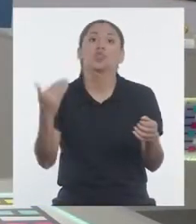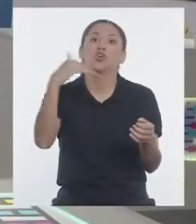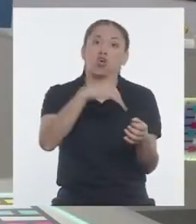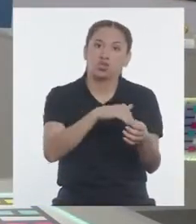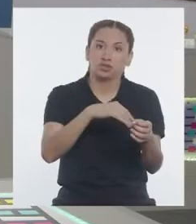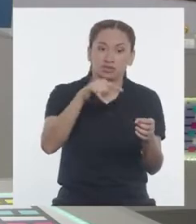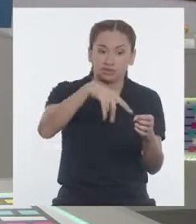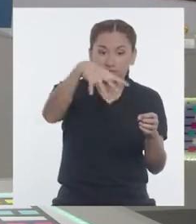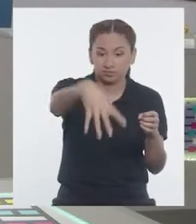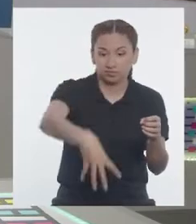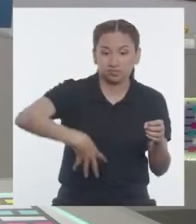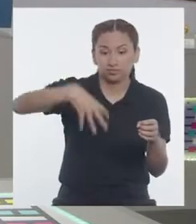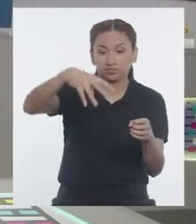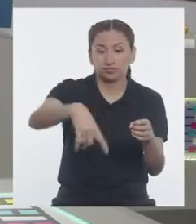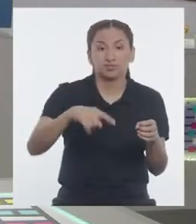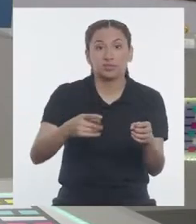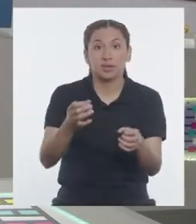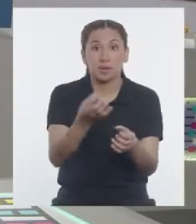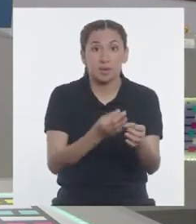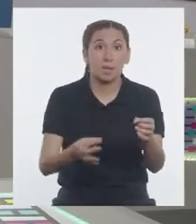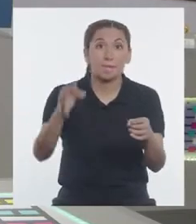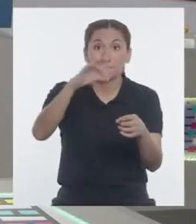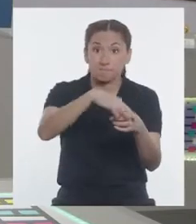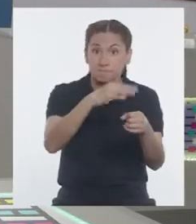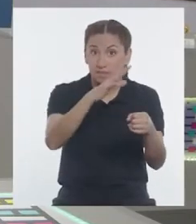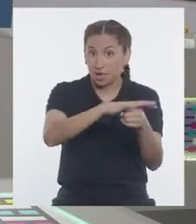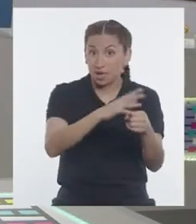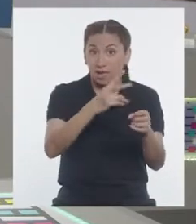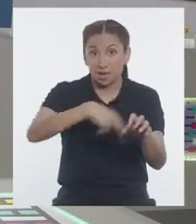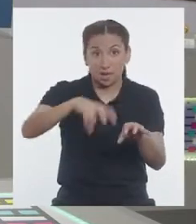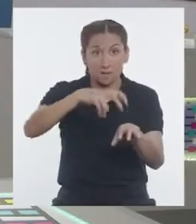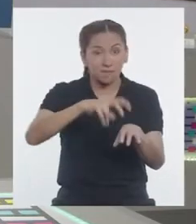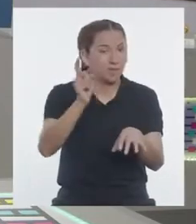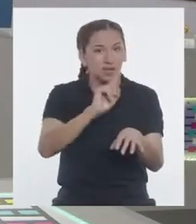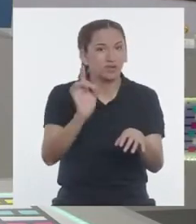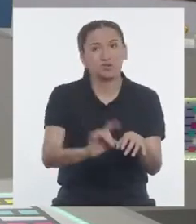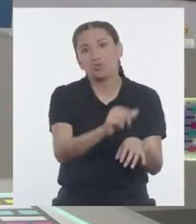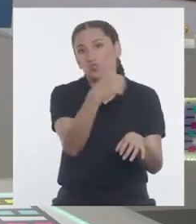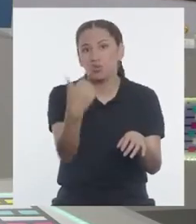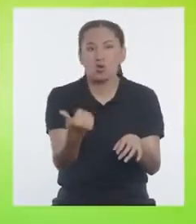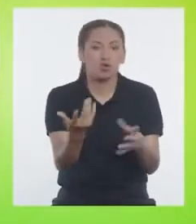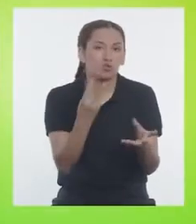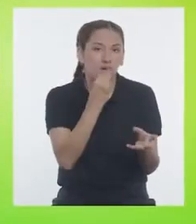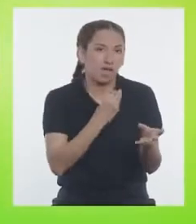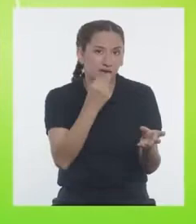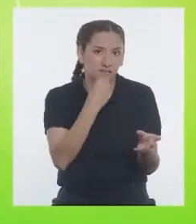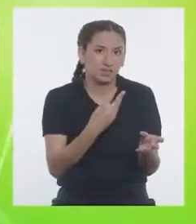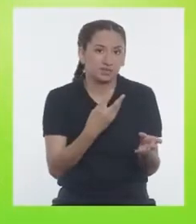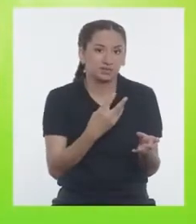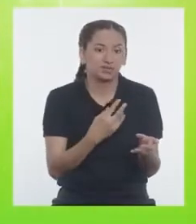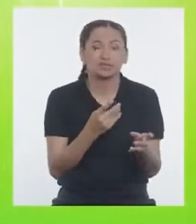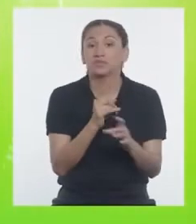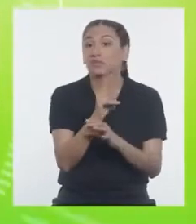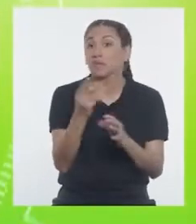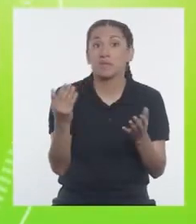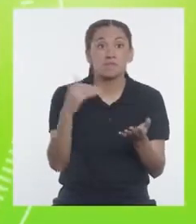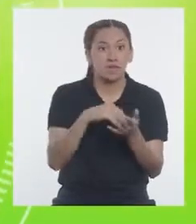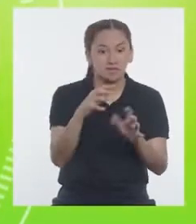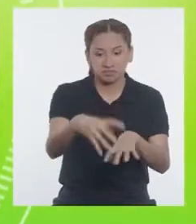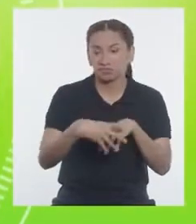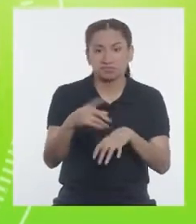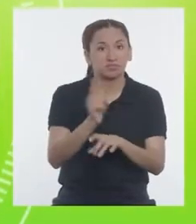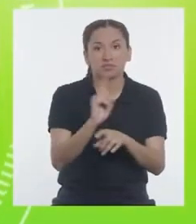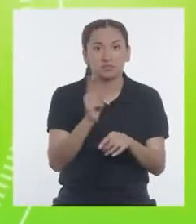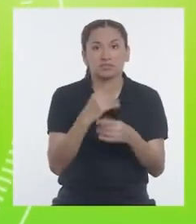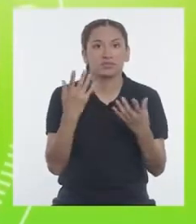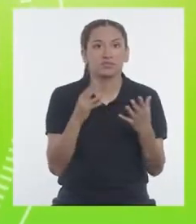nuevo, pero ya no se siembra papa, sino trigo. Y a veces ya no se siembra nada. Y